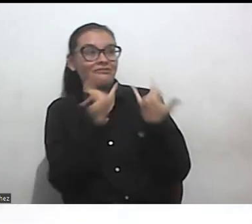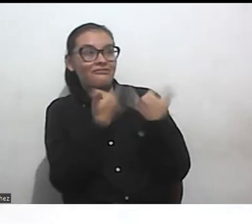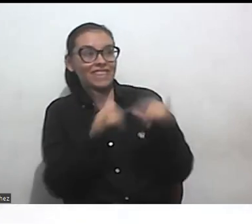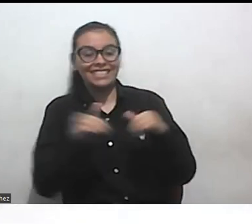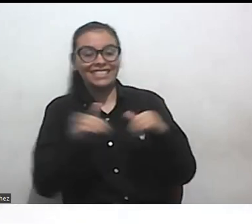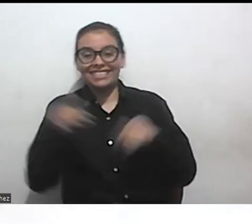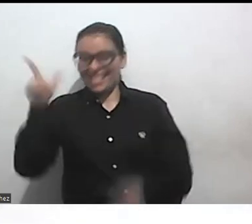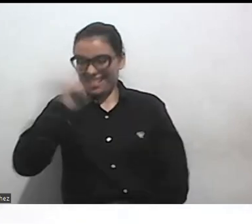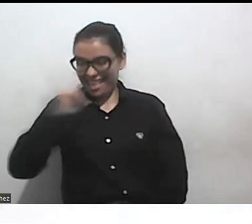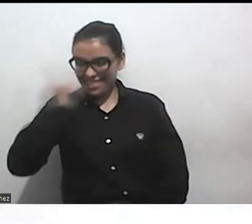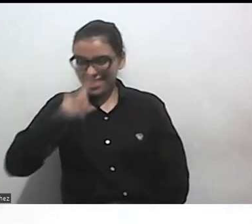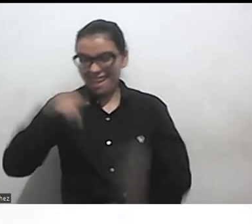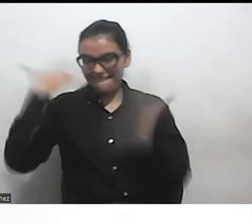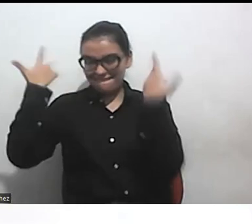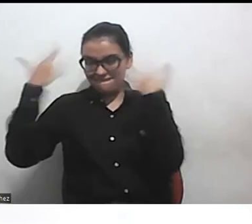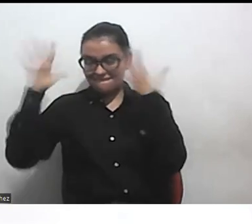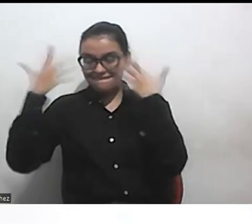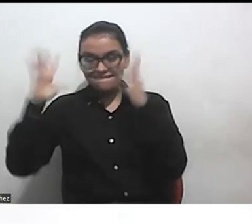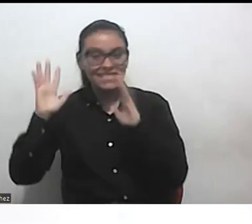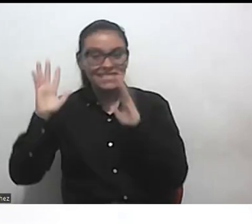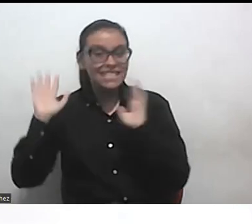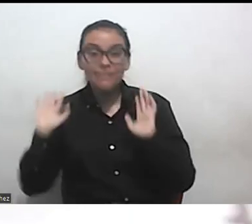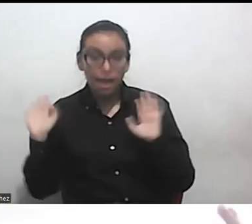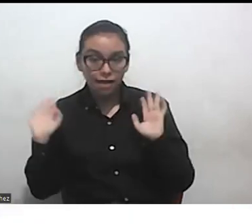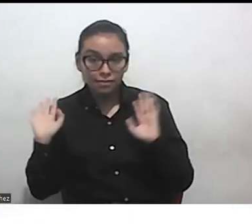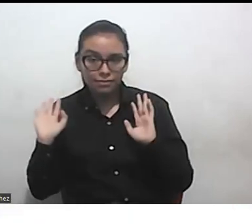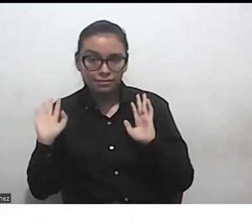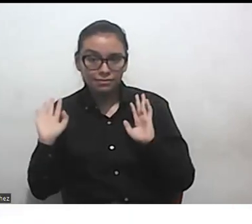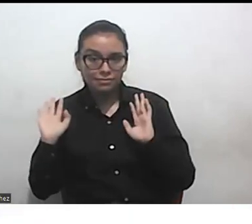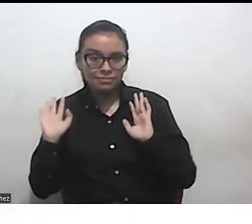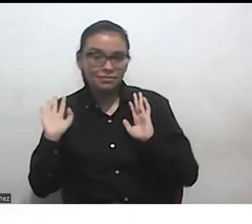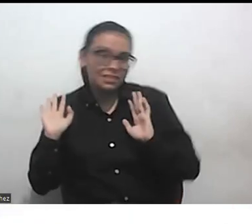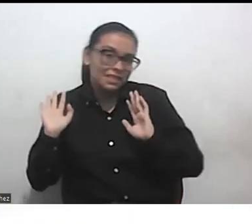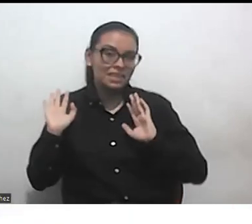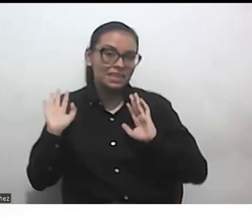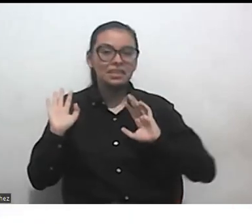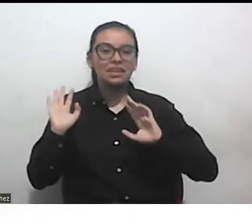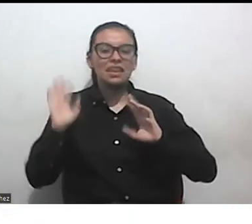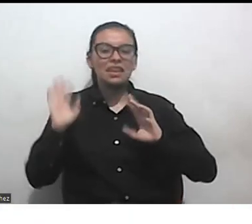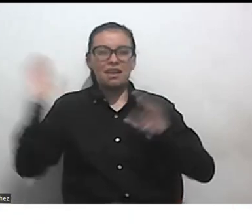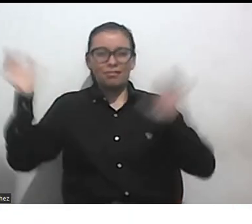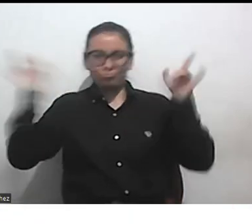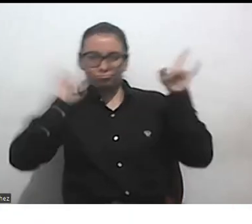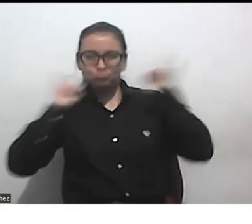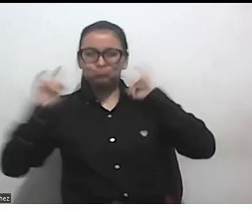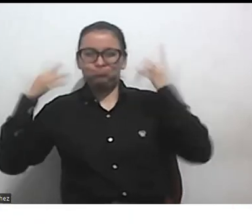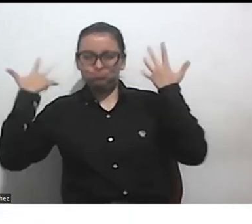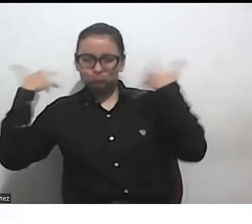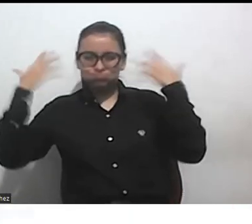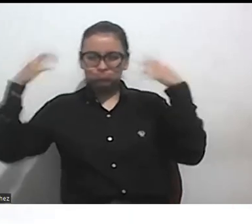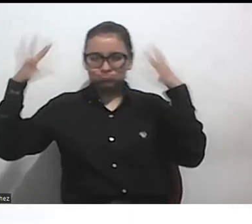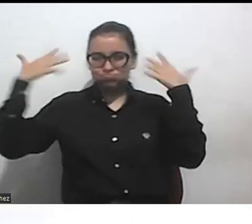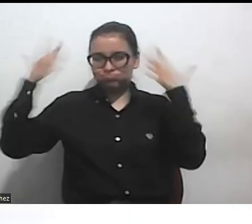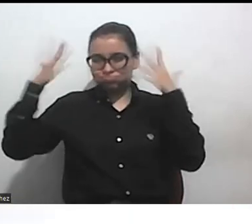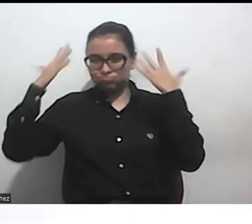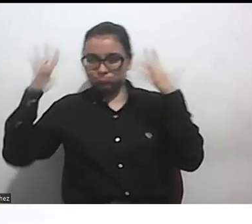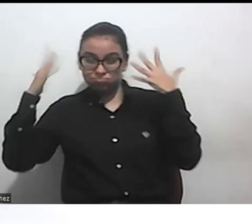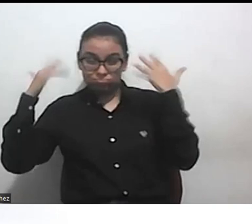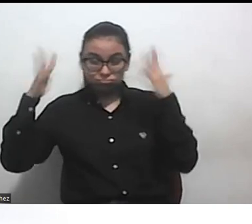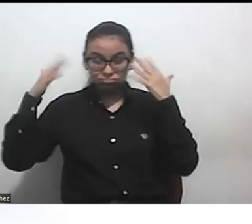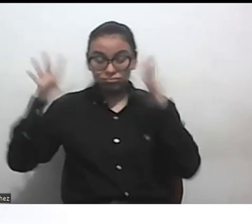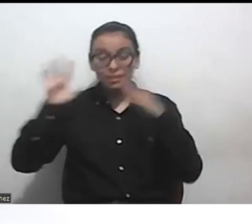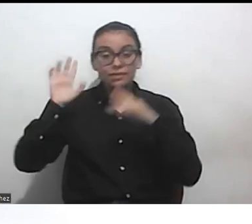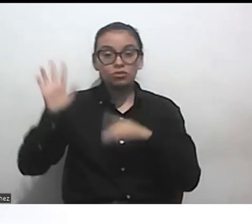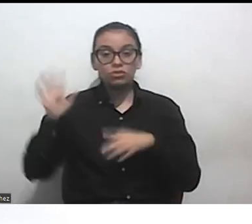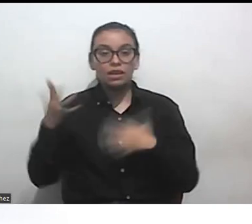que después de ciertos decibeles si es que supera la música ciertos decibeles entonces la